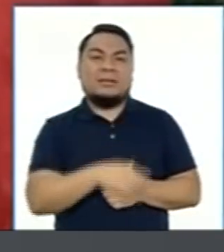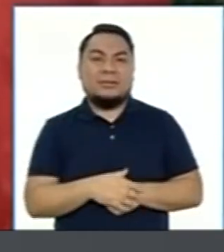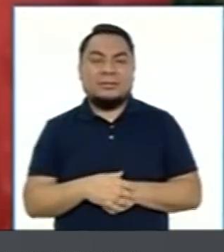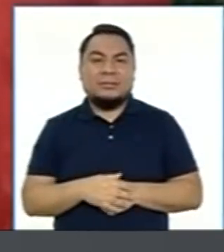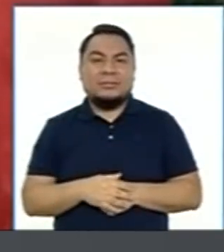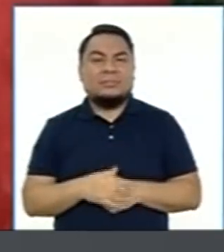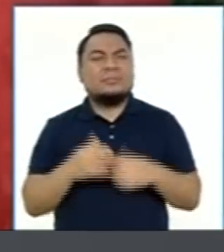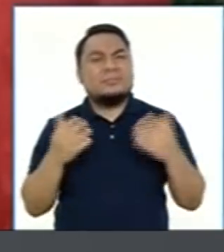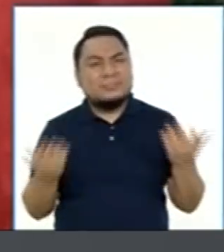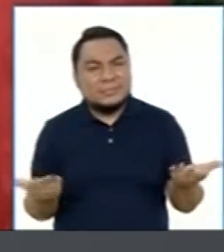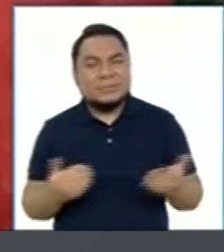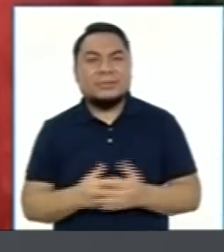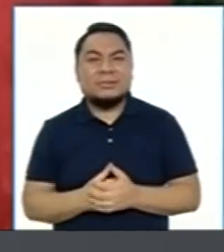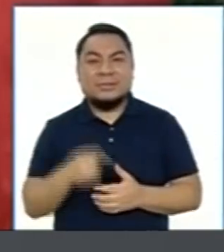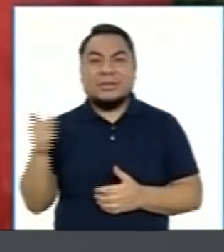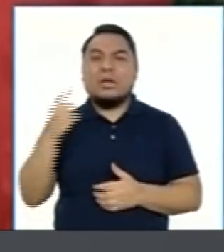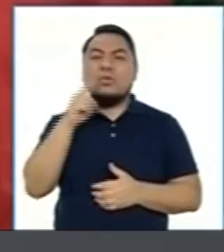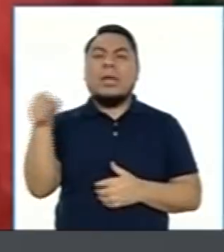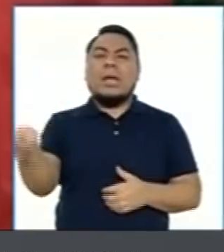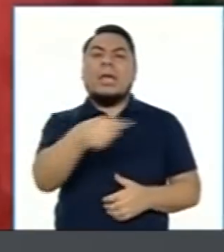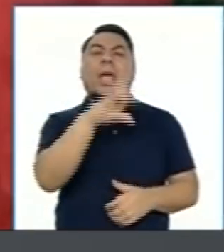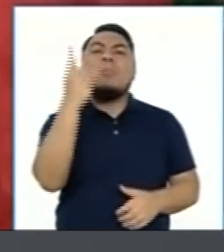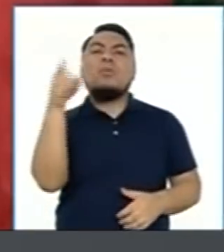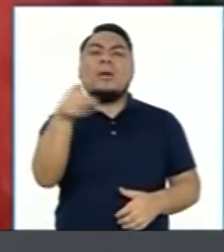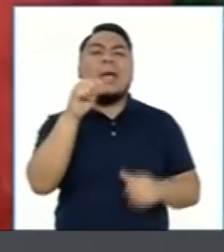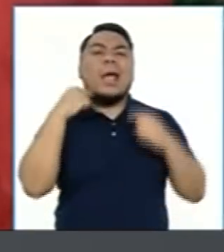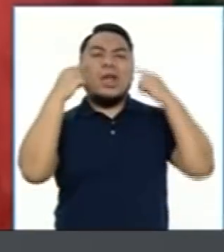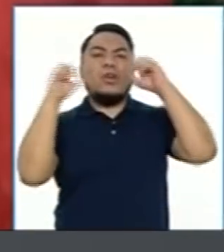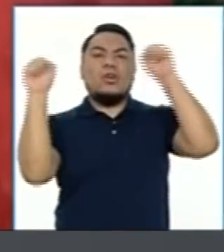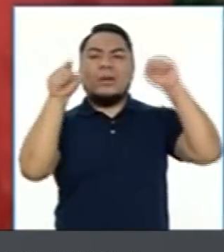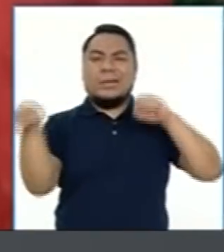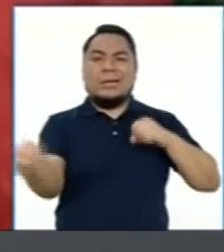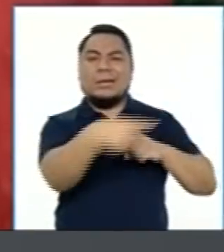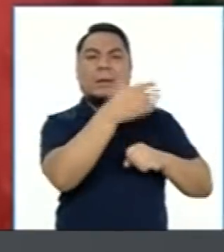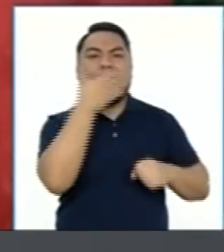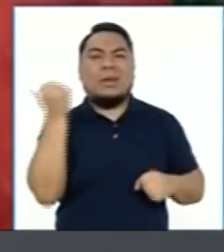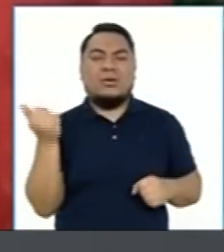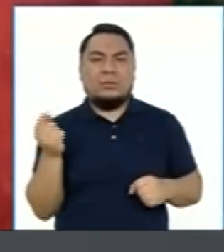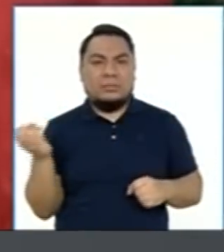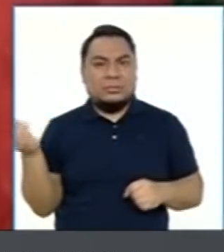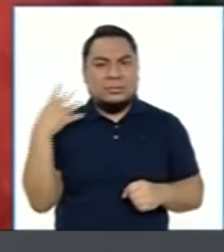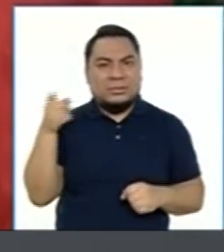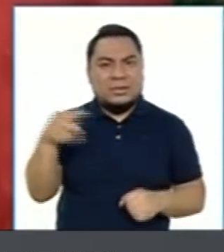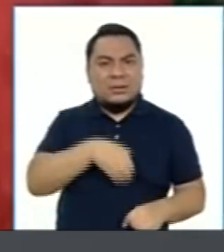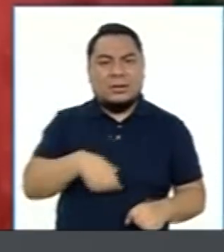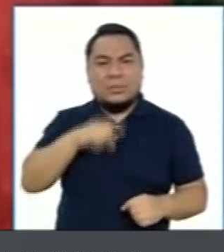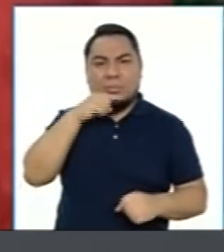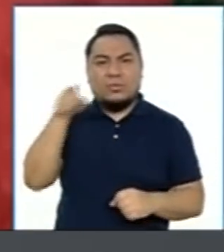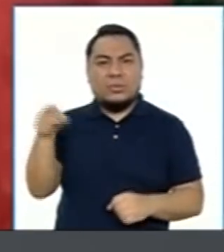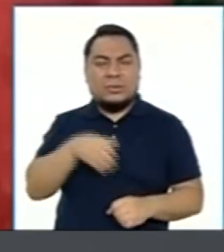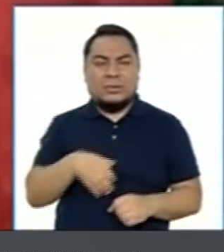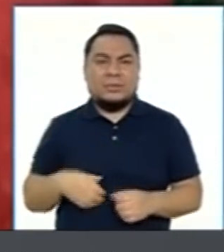o sea, que debe ir a Bolivia porque ahí están los andinos y mestizos, dice, ¿no? O sea,